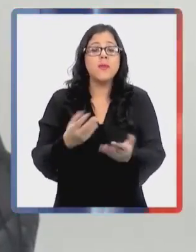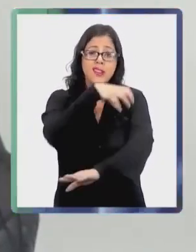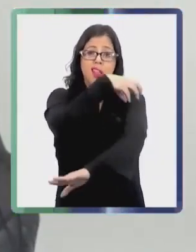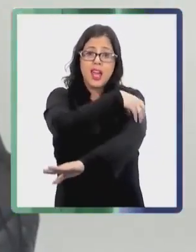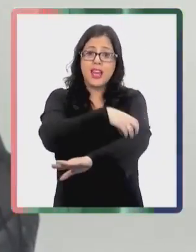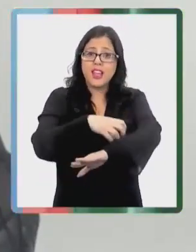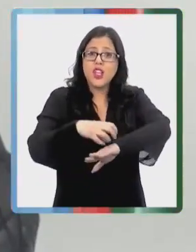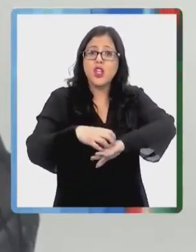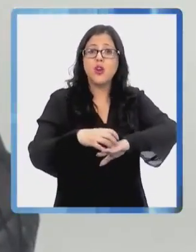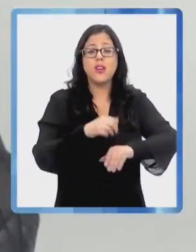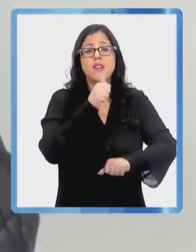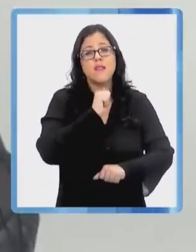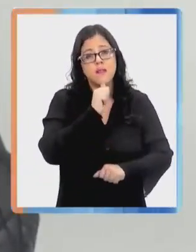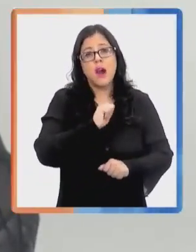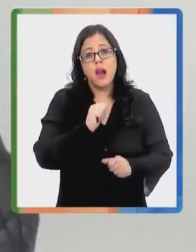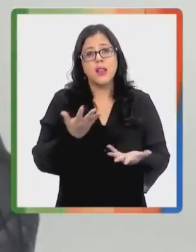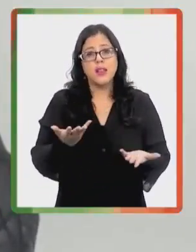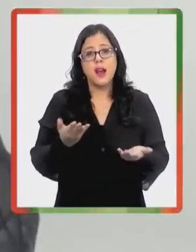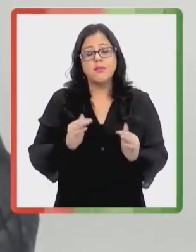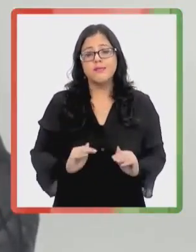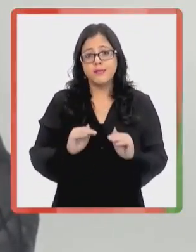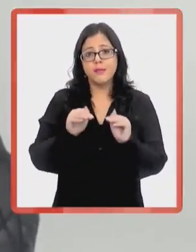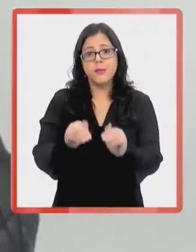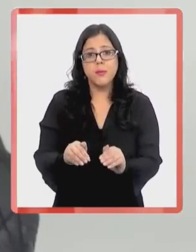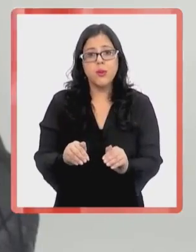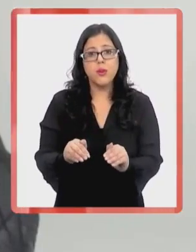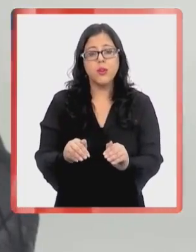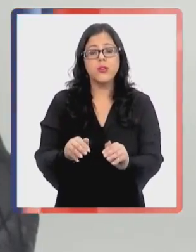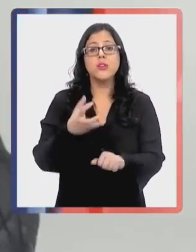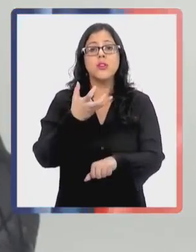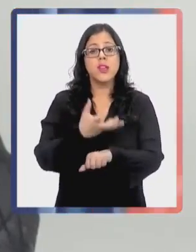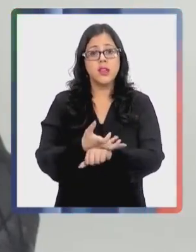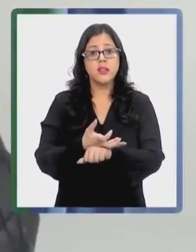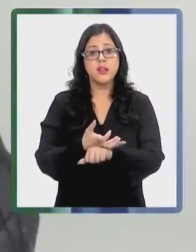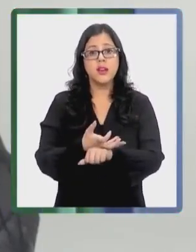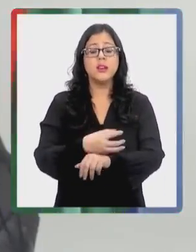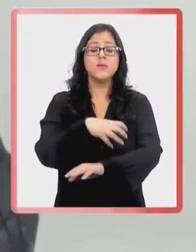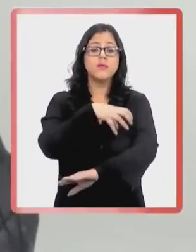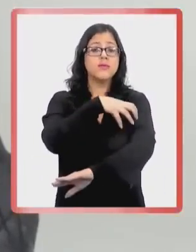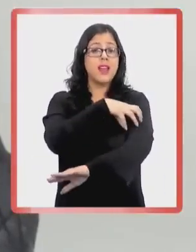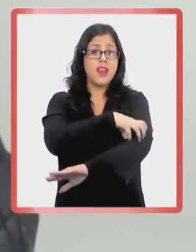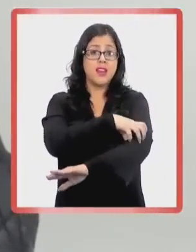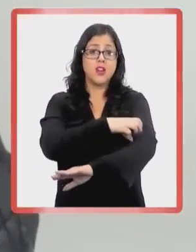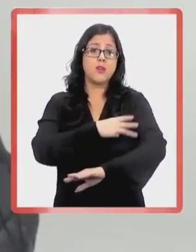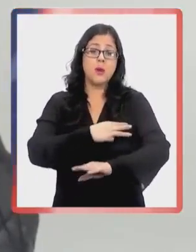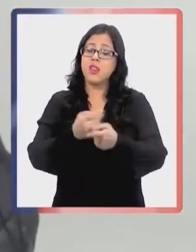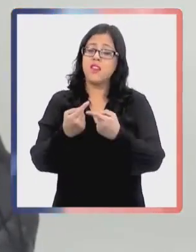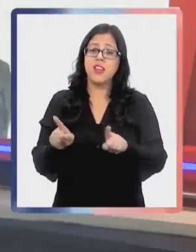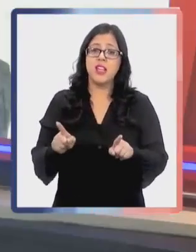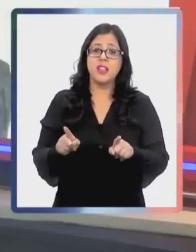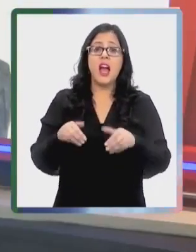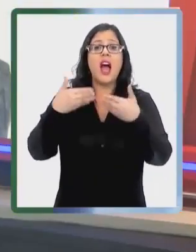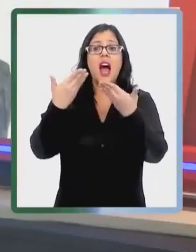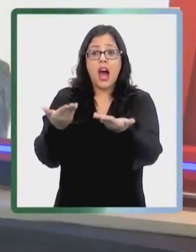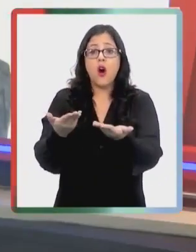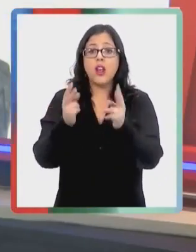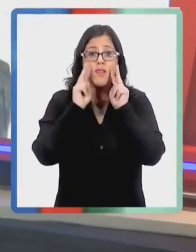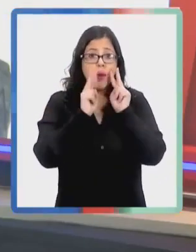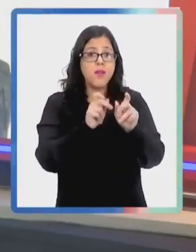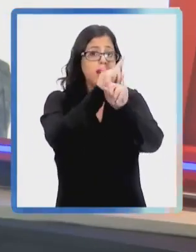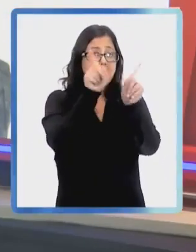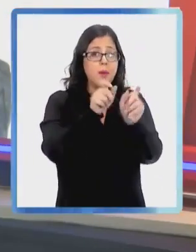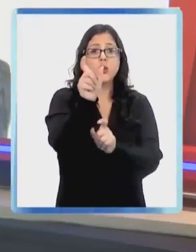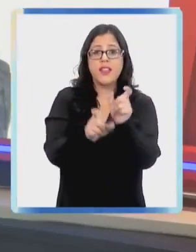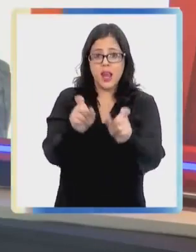en regiones estamos muy carentes de los apoyos que existen, por lo menos en la región metropolitana. Valesca, quiero invitarte a